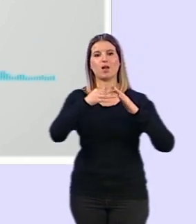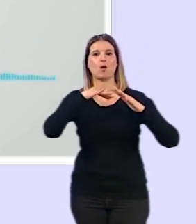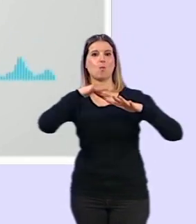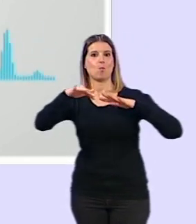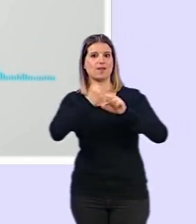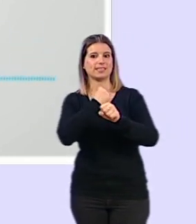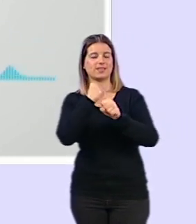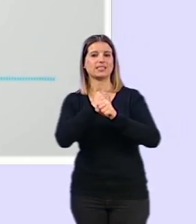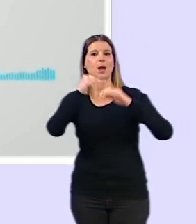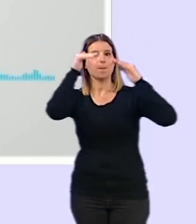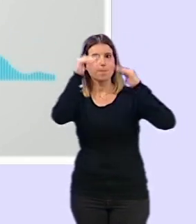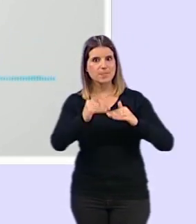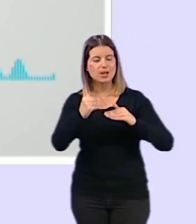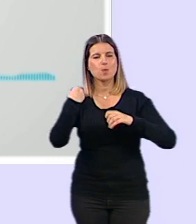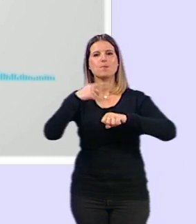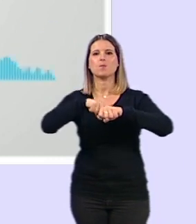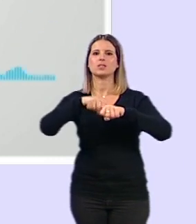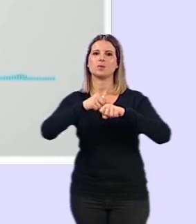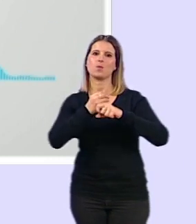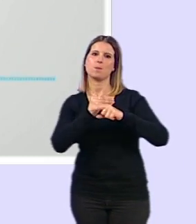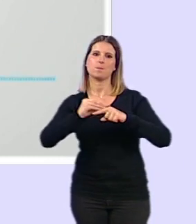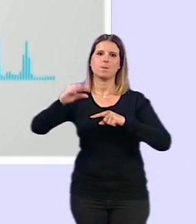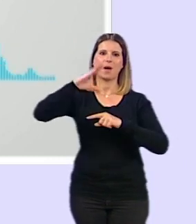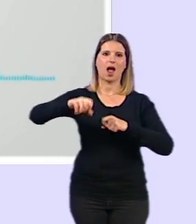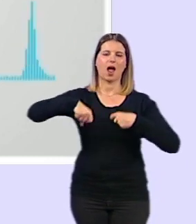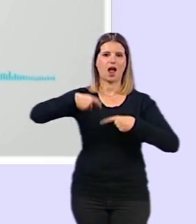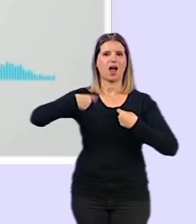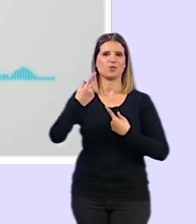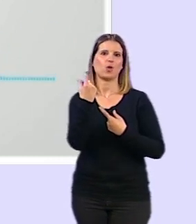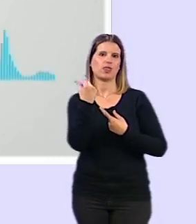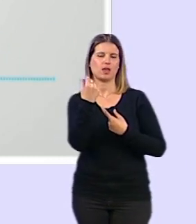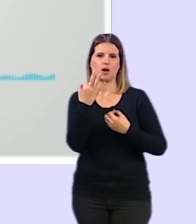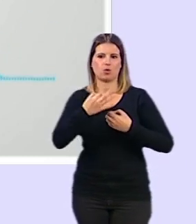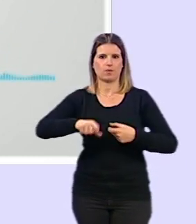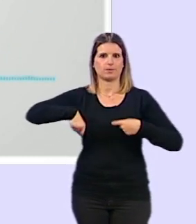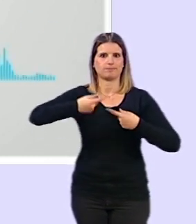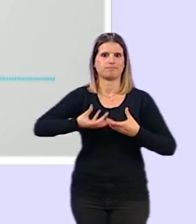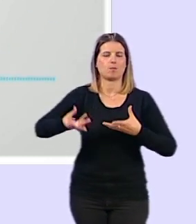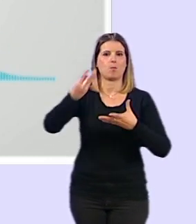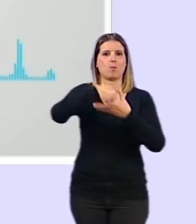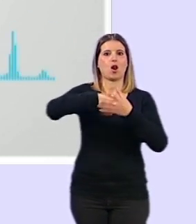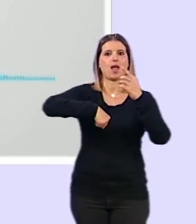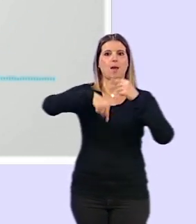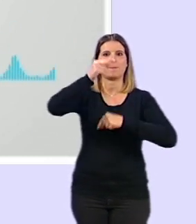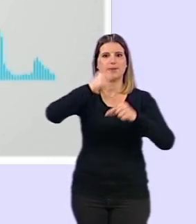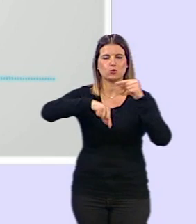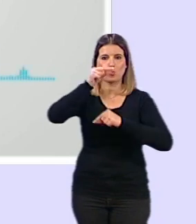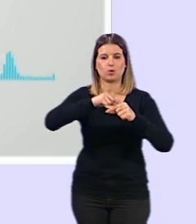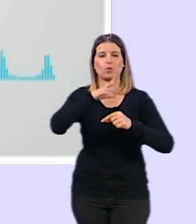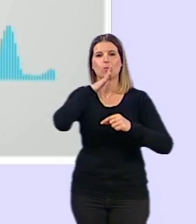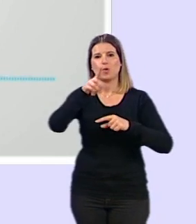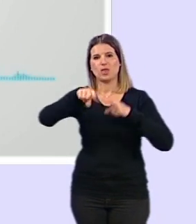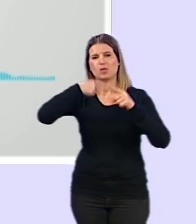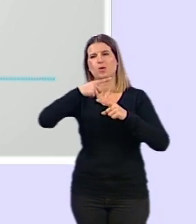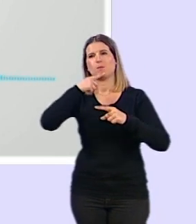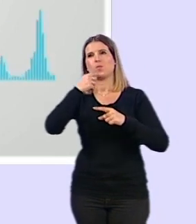al mismo tiempo, contemplar el incremento también de dinero, o sea, que se tiene que realizar en el presupuesto, independientemente de que puedan llegar